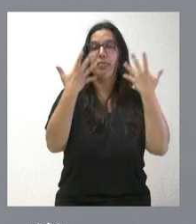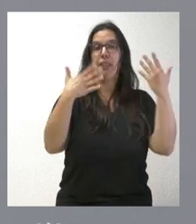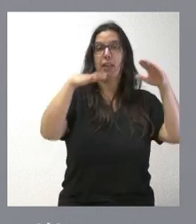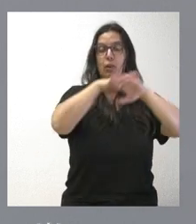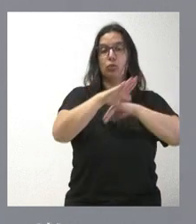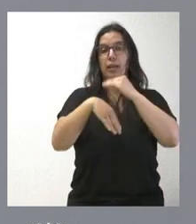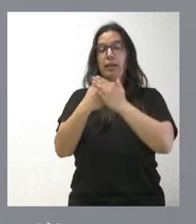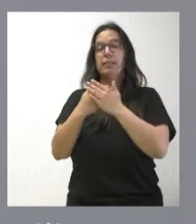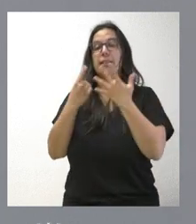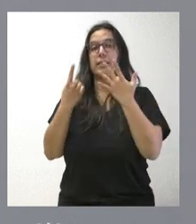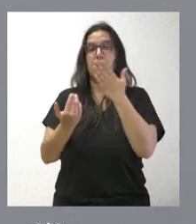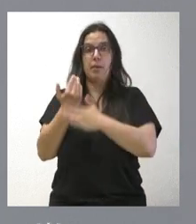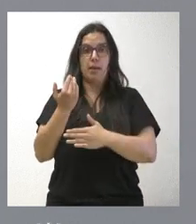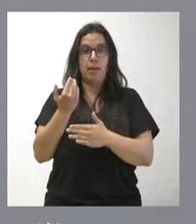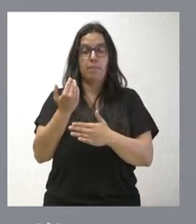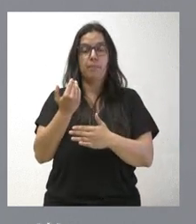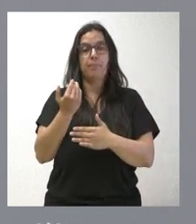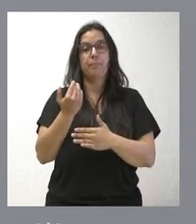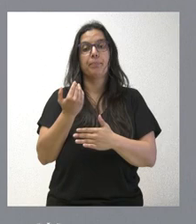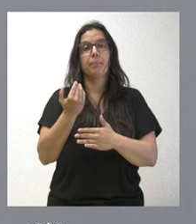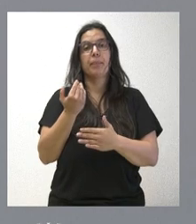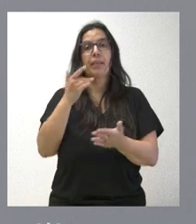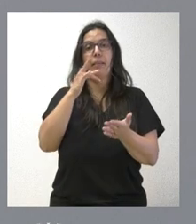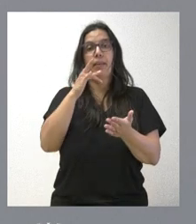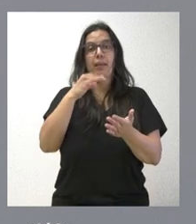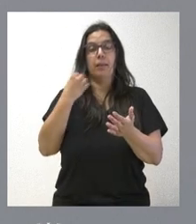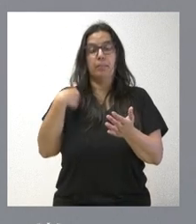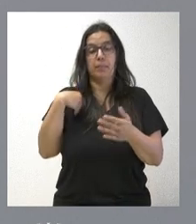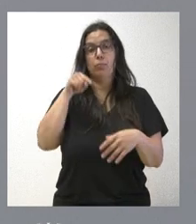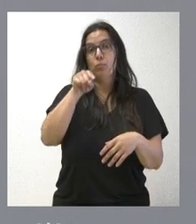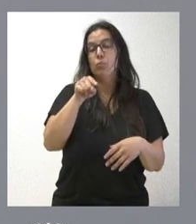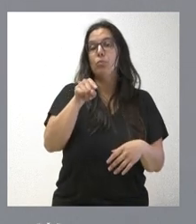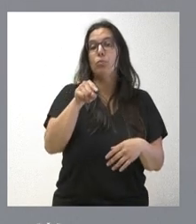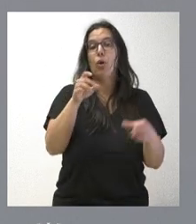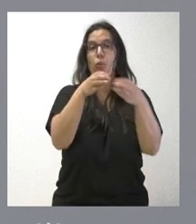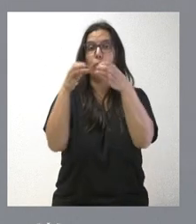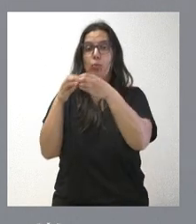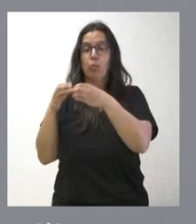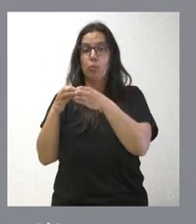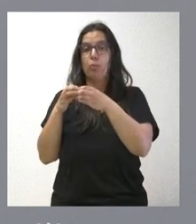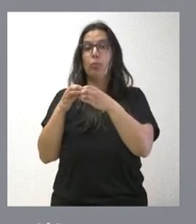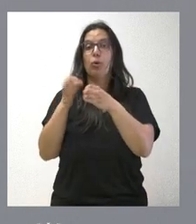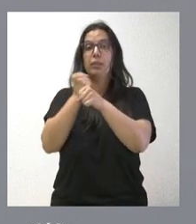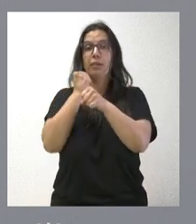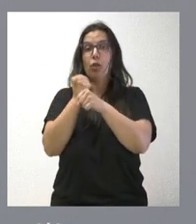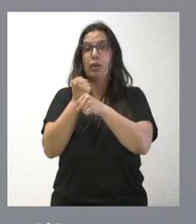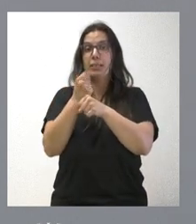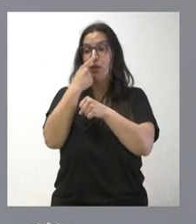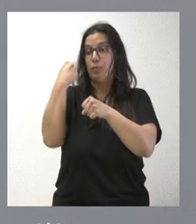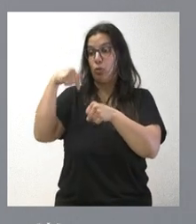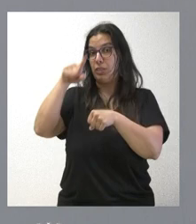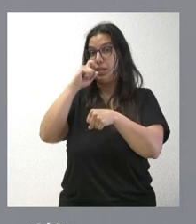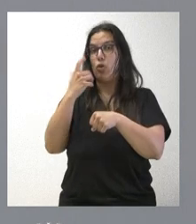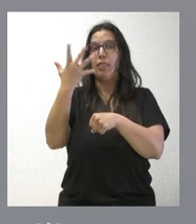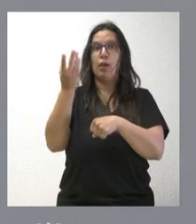noche hasta las seis de la madrugada del día siguiente. Son cinco cuadrillas más que en el ejercicio anterior. Dicho de otra manera,